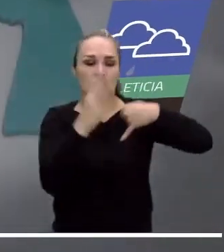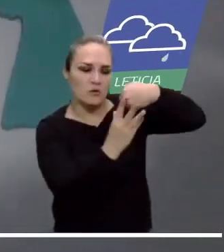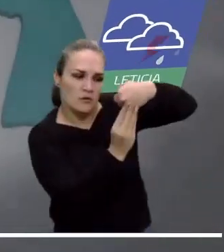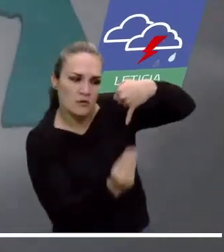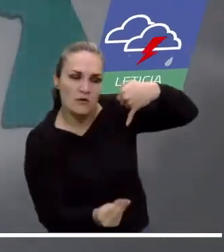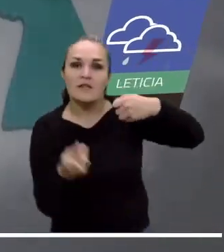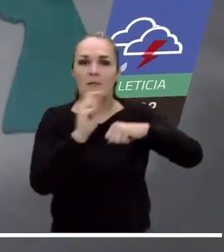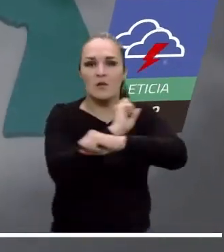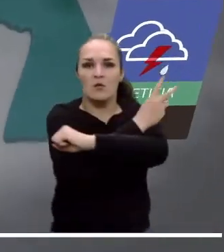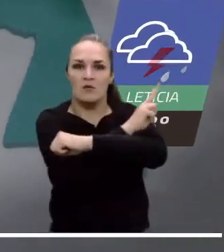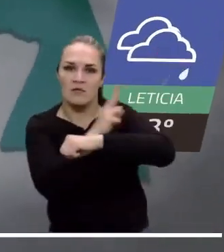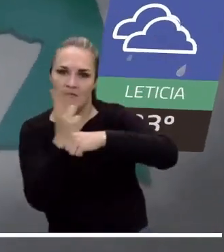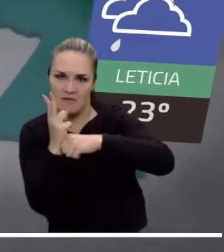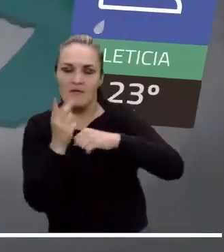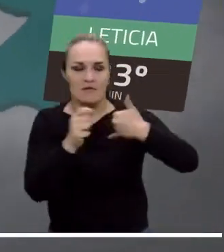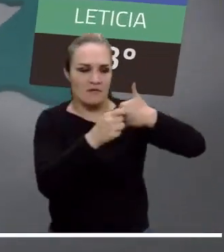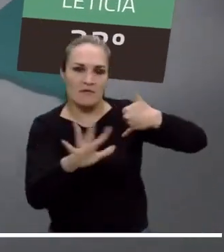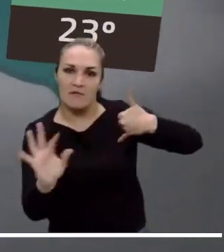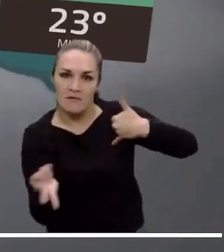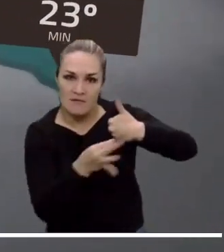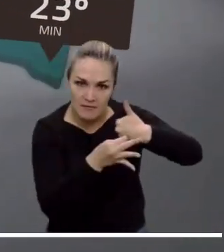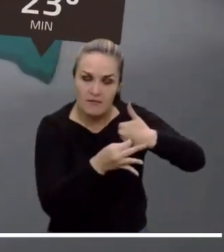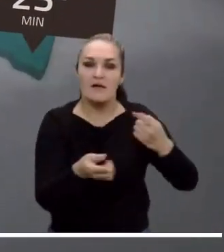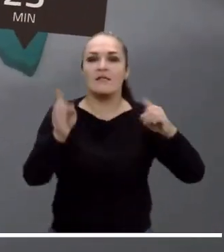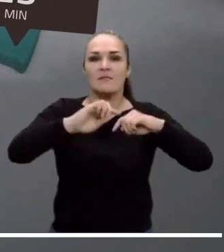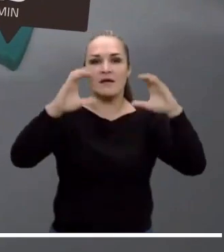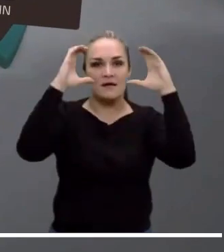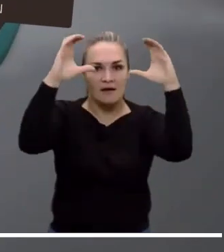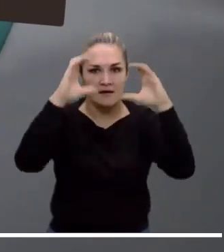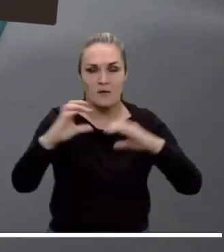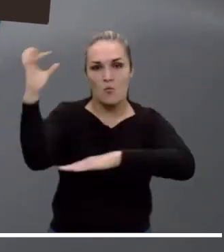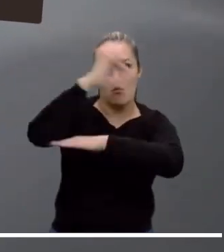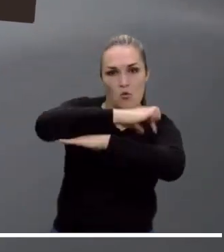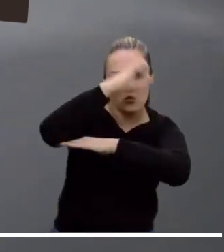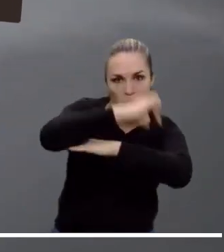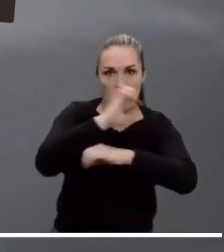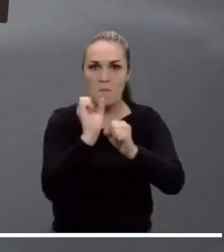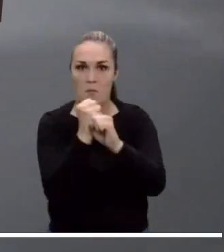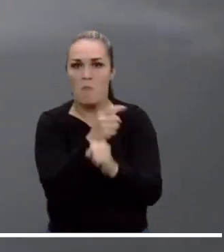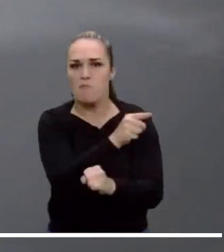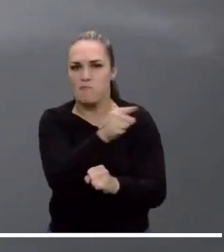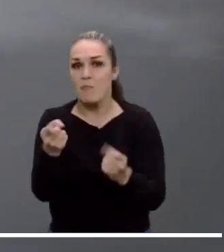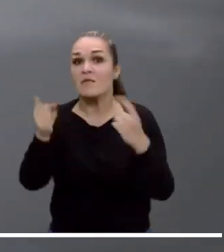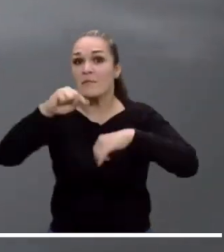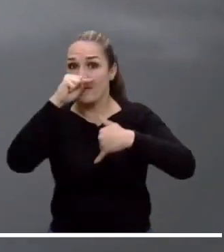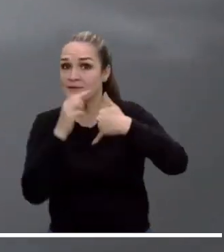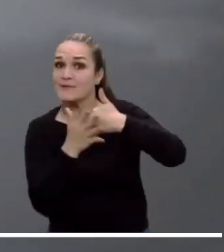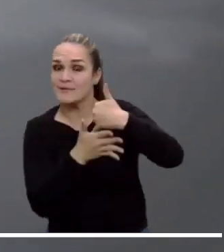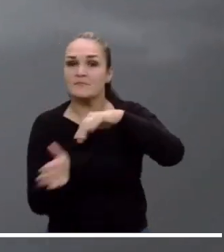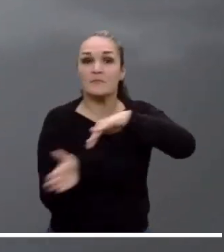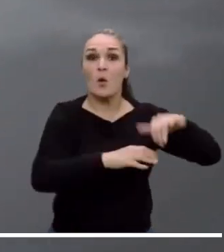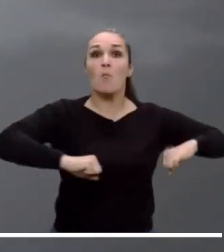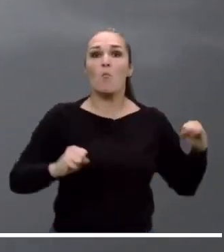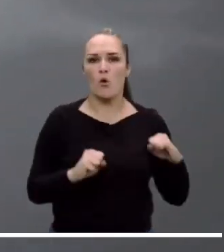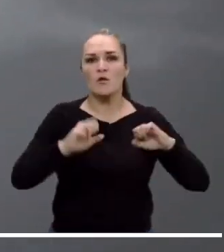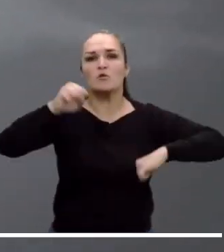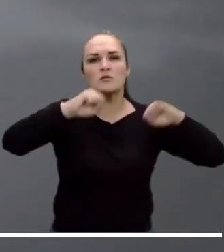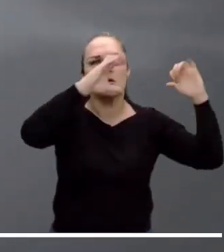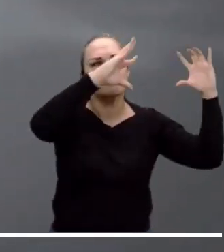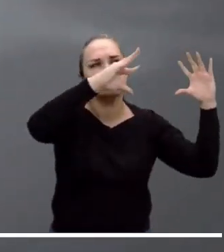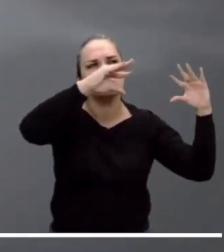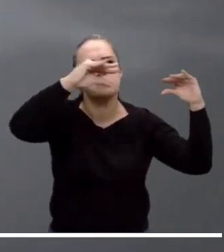Colusiones nubosas con lluvias en áreas de Guainía, este y sur de Guaviare, Caquetá, Botumayo, Baupés y Amazonas.